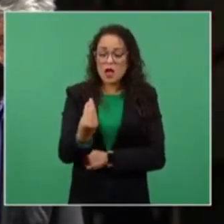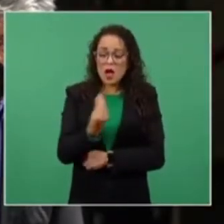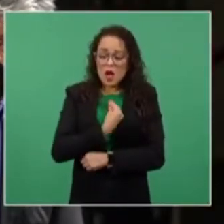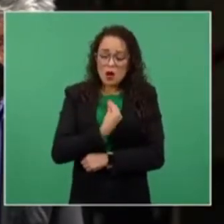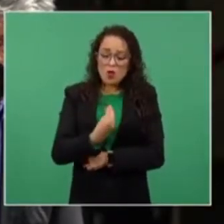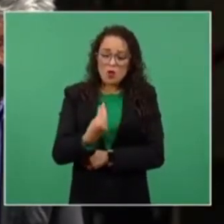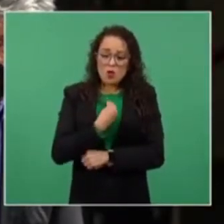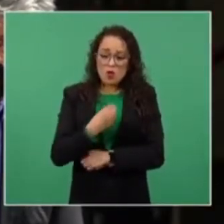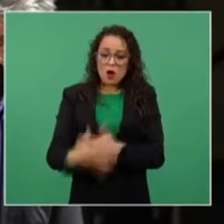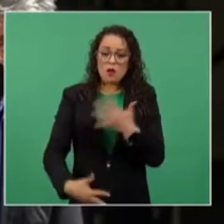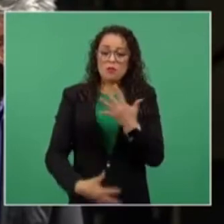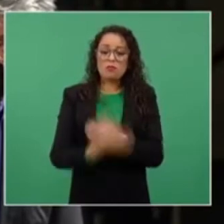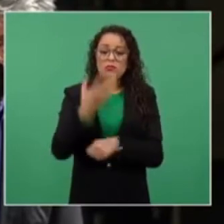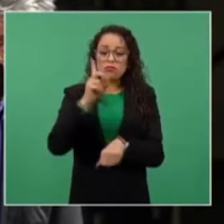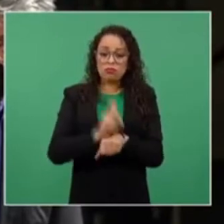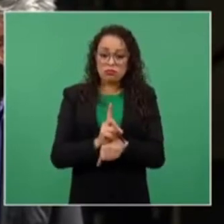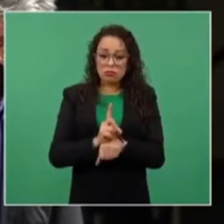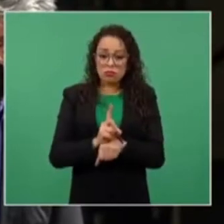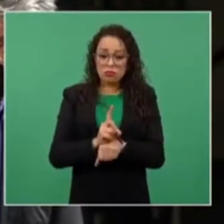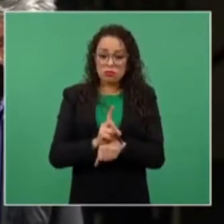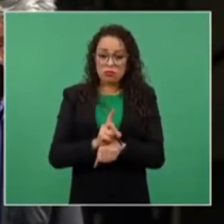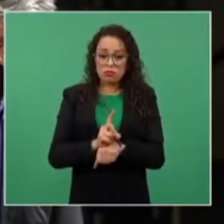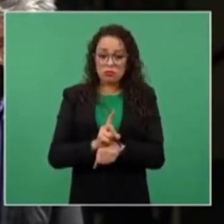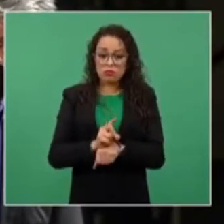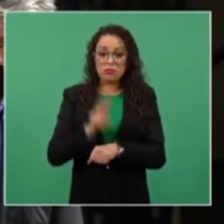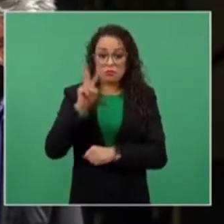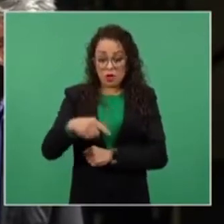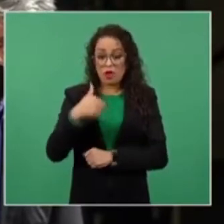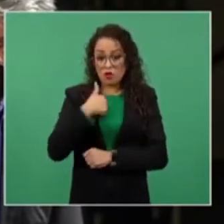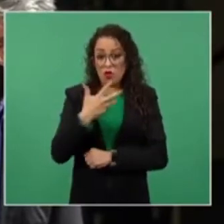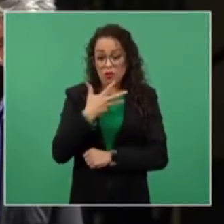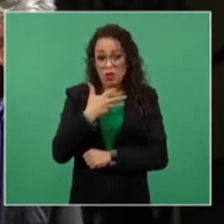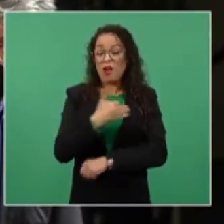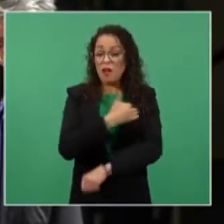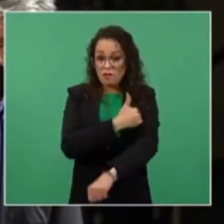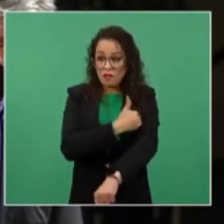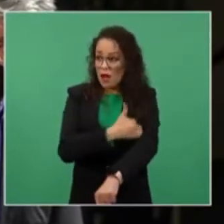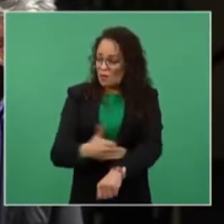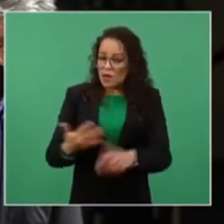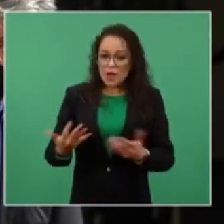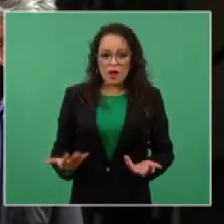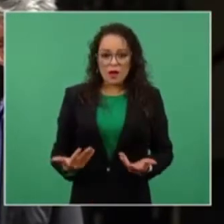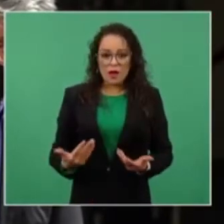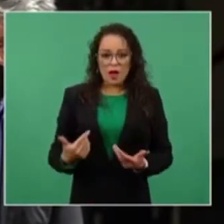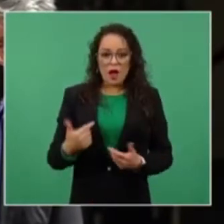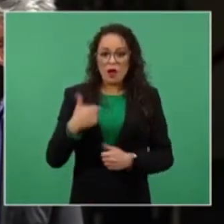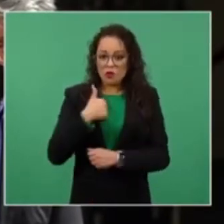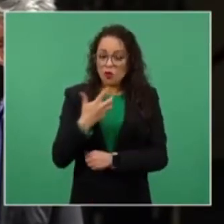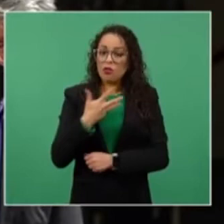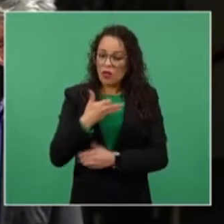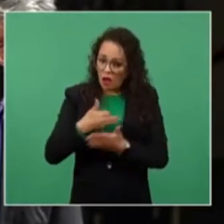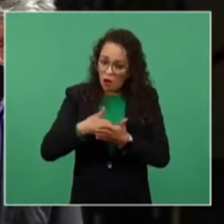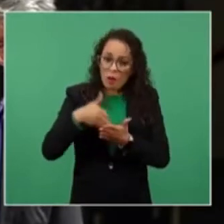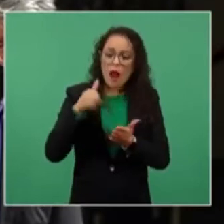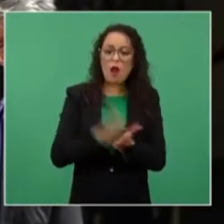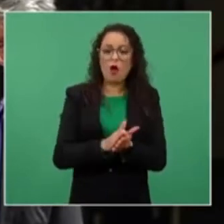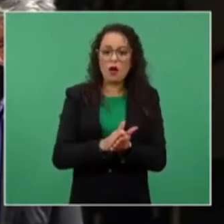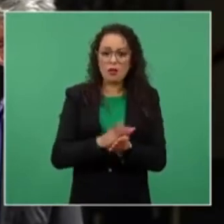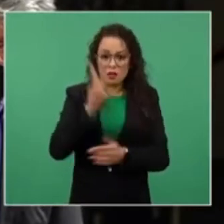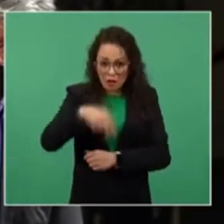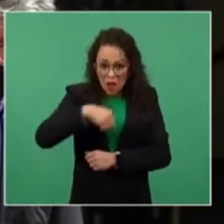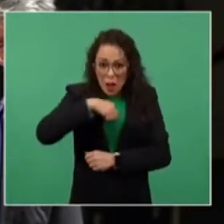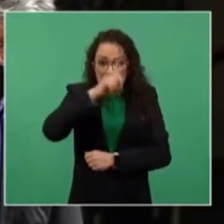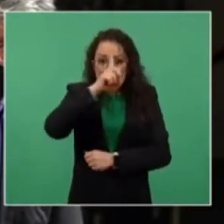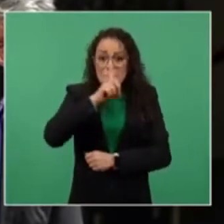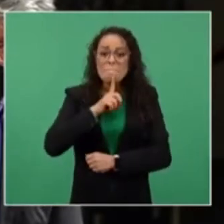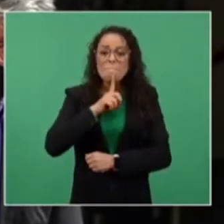Tengo familia y tengo valores. Yo no miento y yo sí